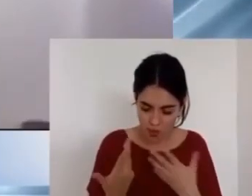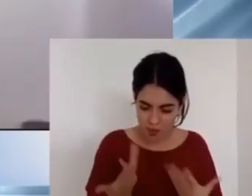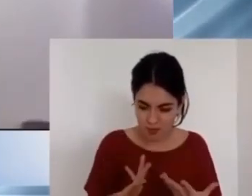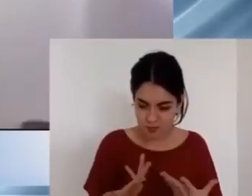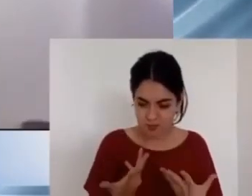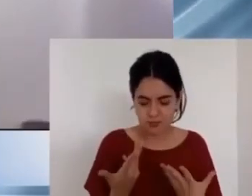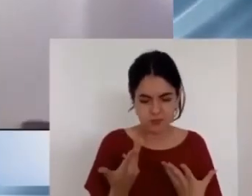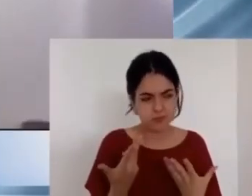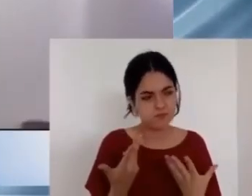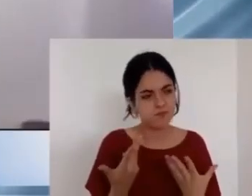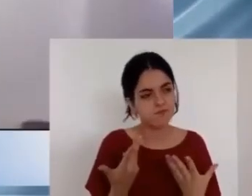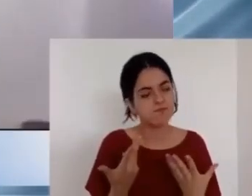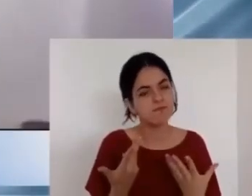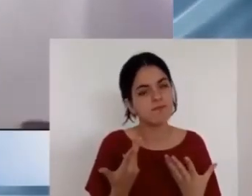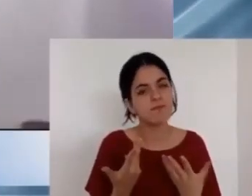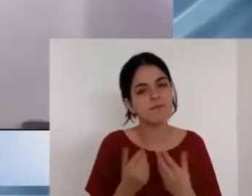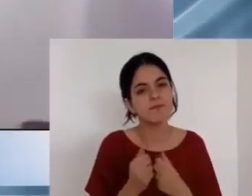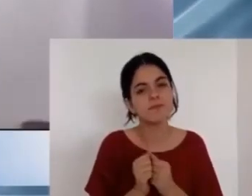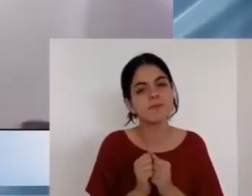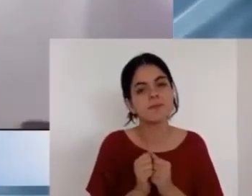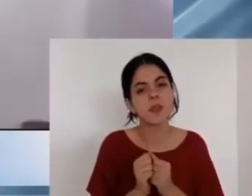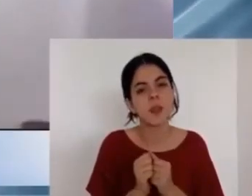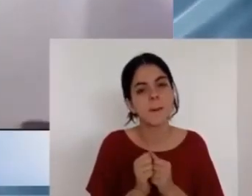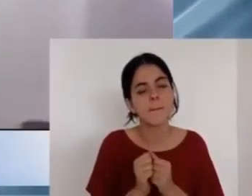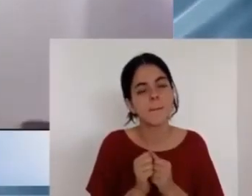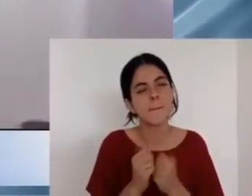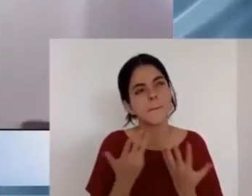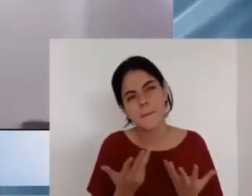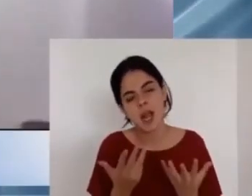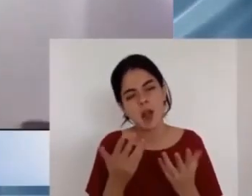es la siguiente.